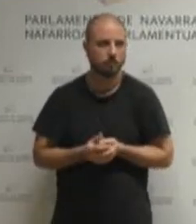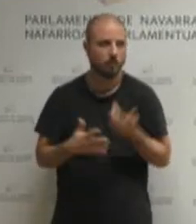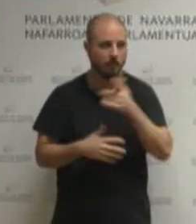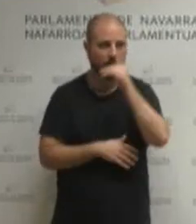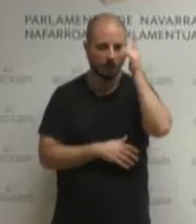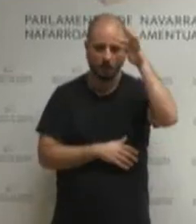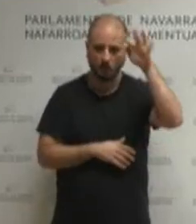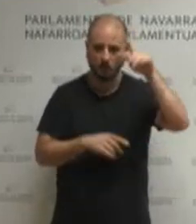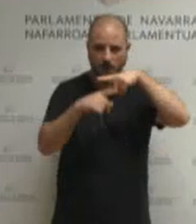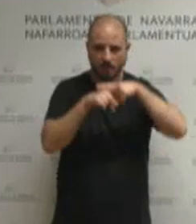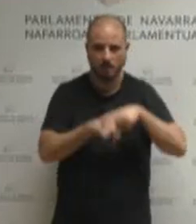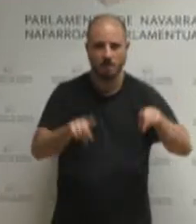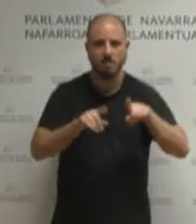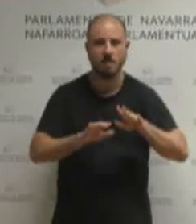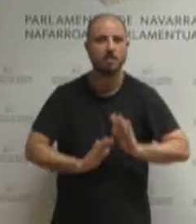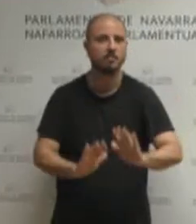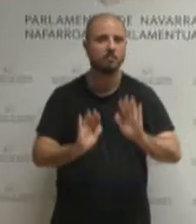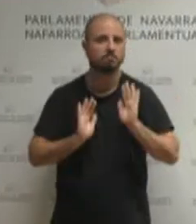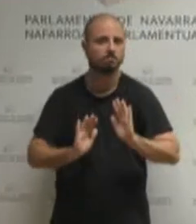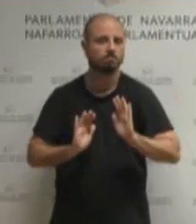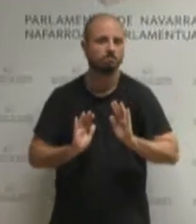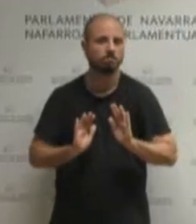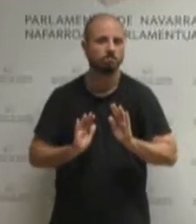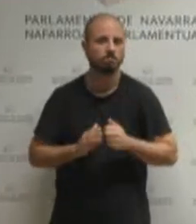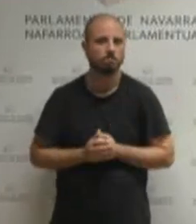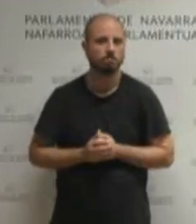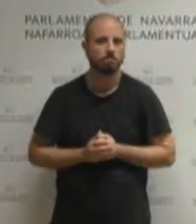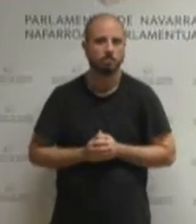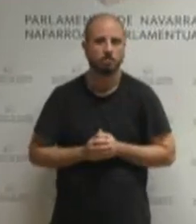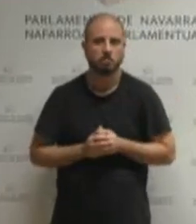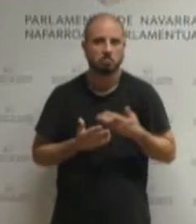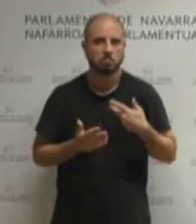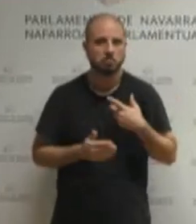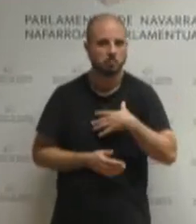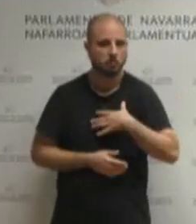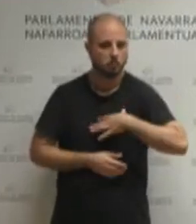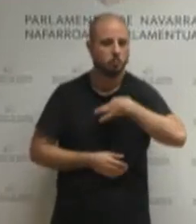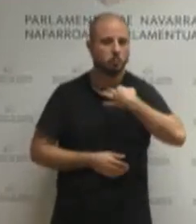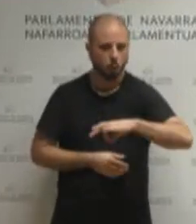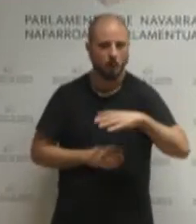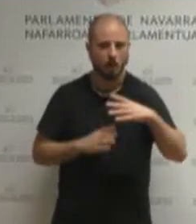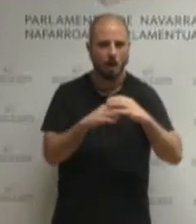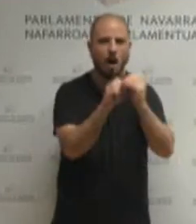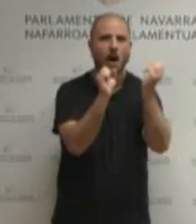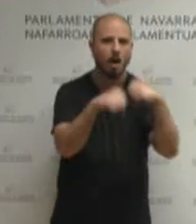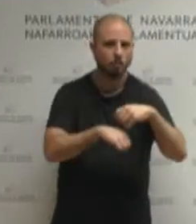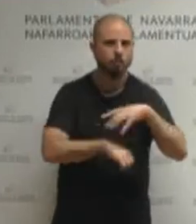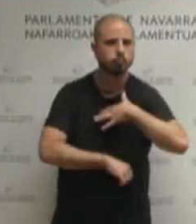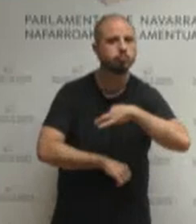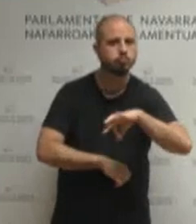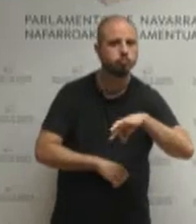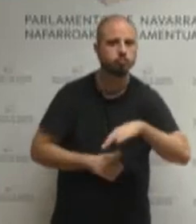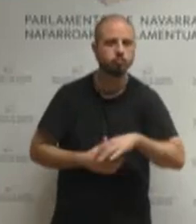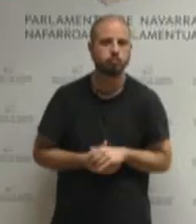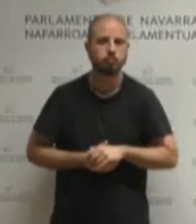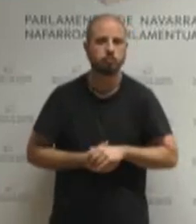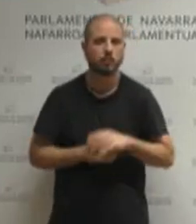jartzeko gairena eta bereziki eskuinaren politikatik urrundu